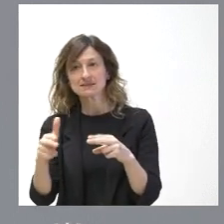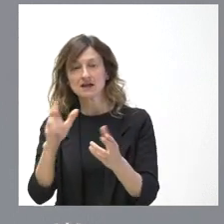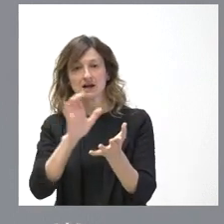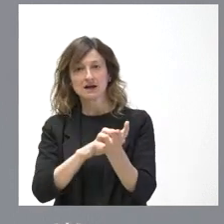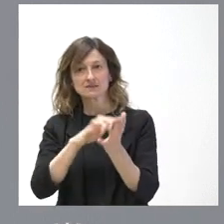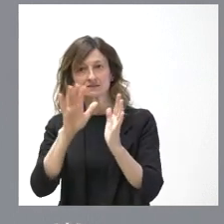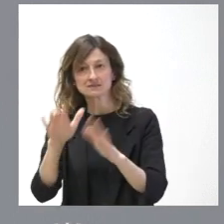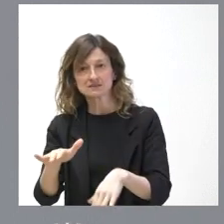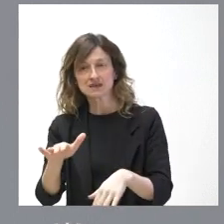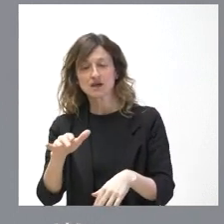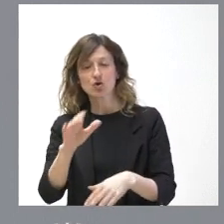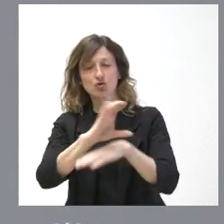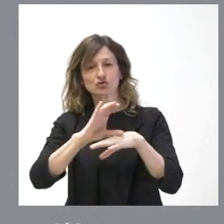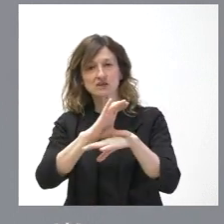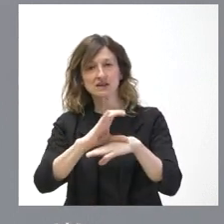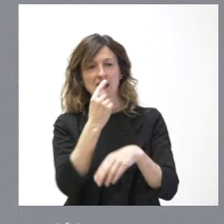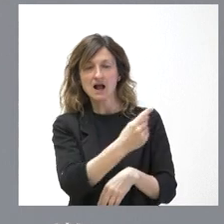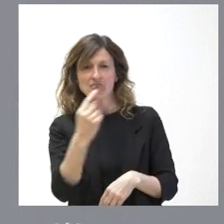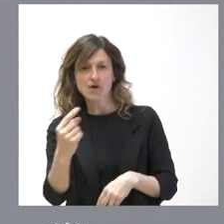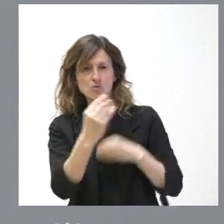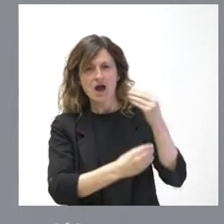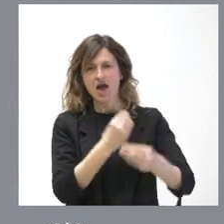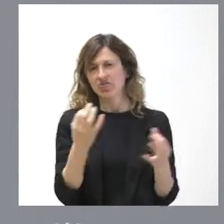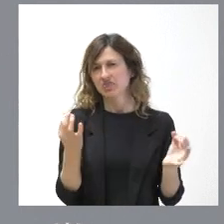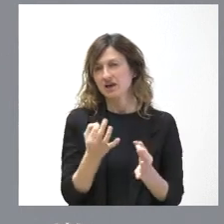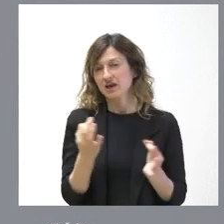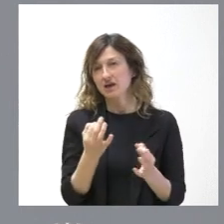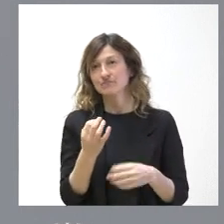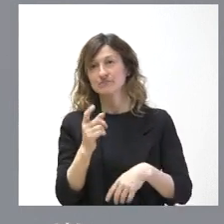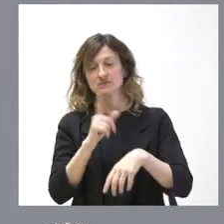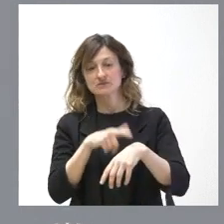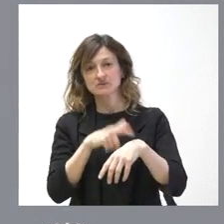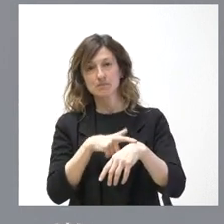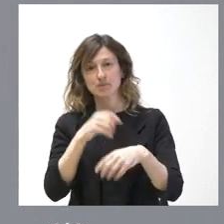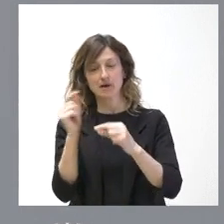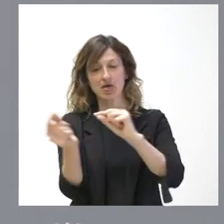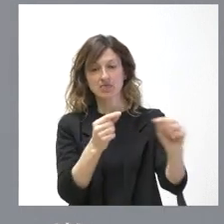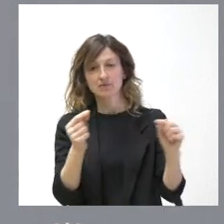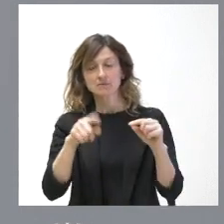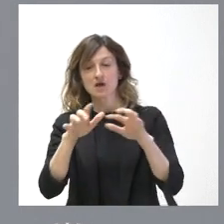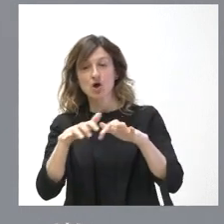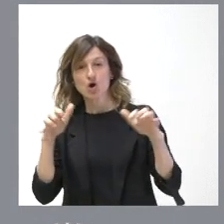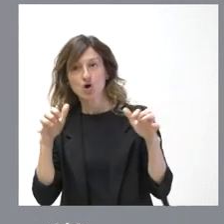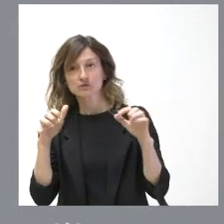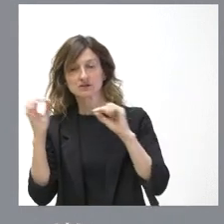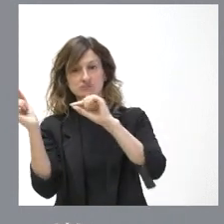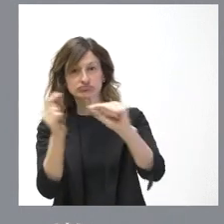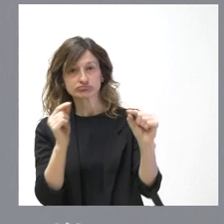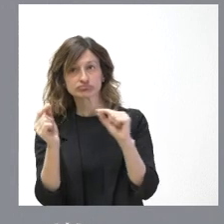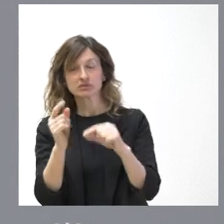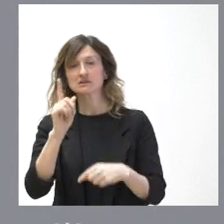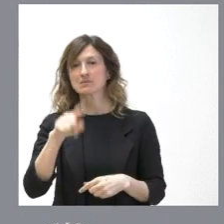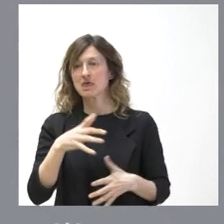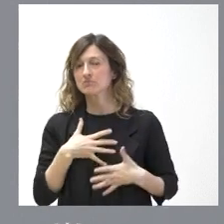qué hacer en cada una de las consejerías. Hemos tenido tiempo suficiente para este debate y para que las Cortes se pronuncien. Y, por supuesto, que estamos